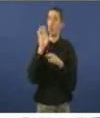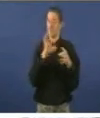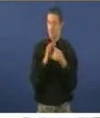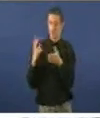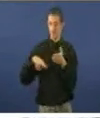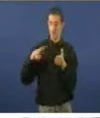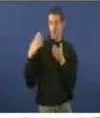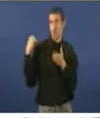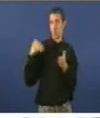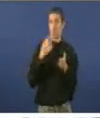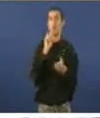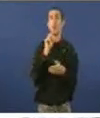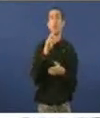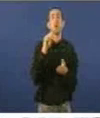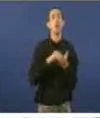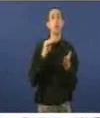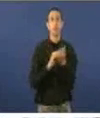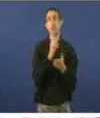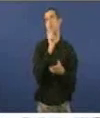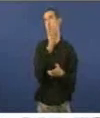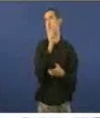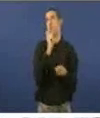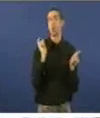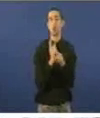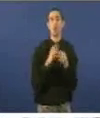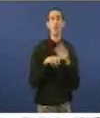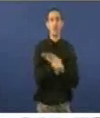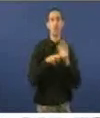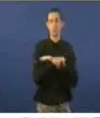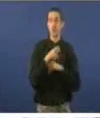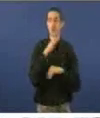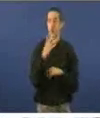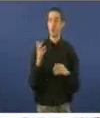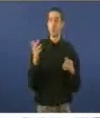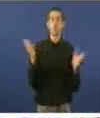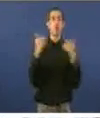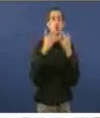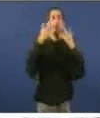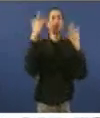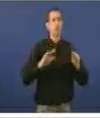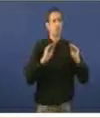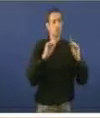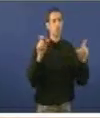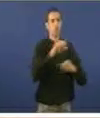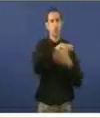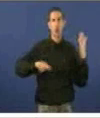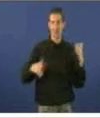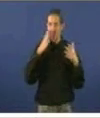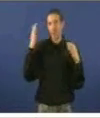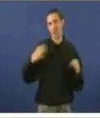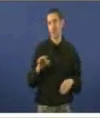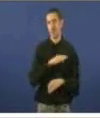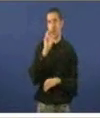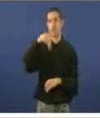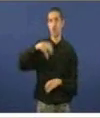12 pronunciamentos estimando recursos que naquel momento se presentaron contra a falta de objetividade da televisión de Galicia. Ese é a realidade, señora Pontón.